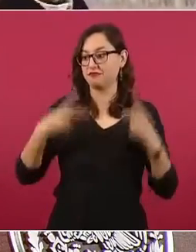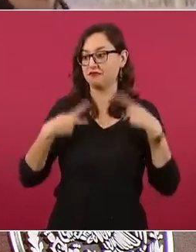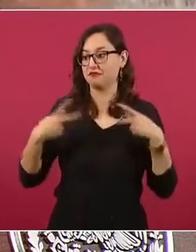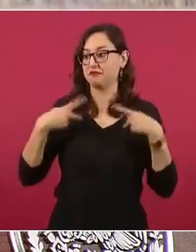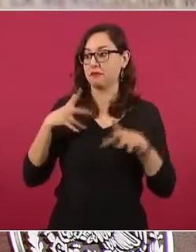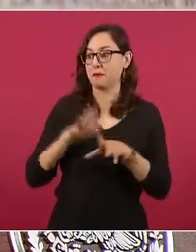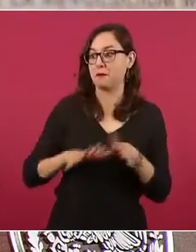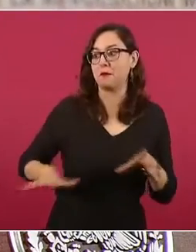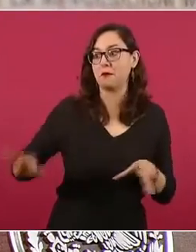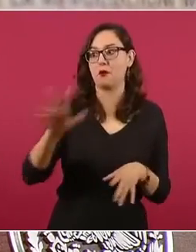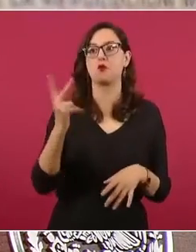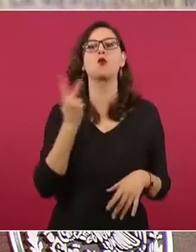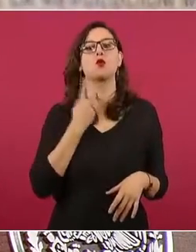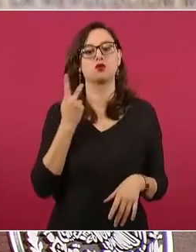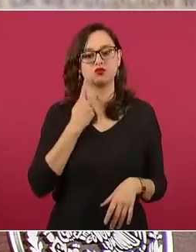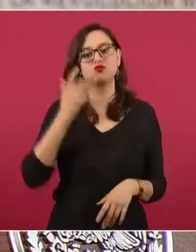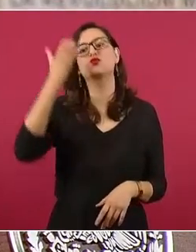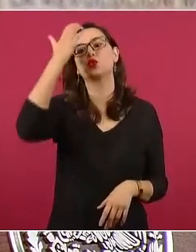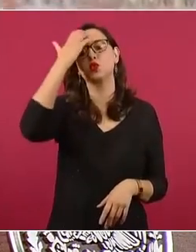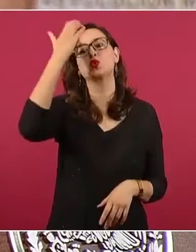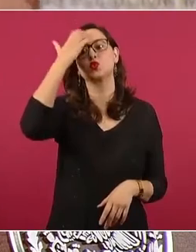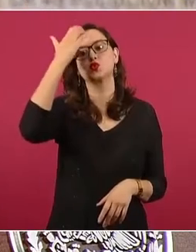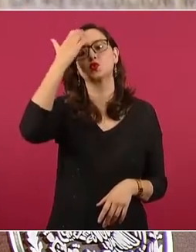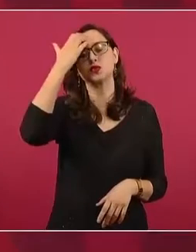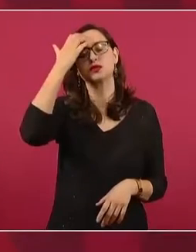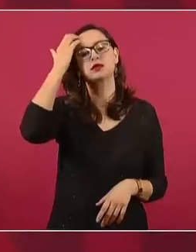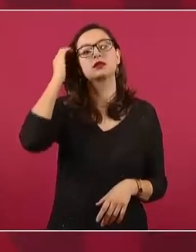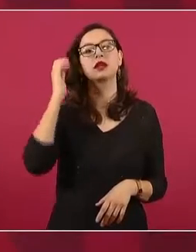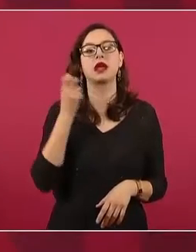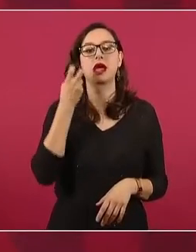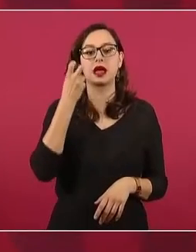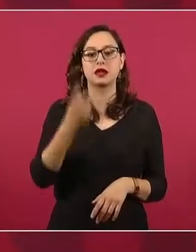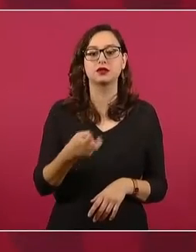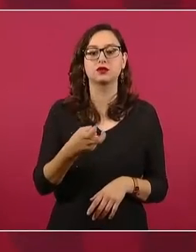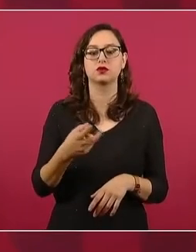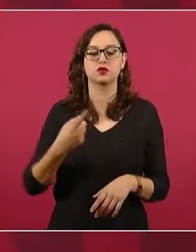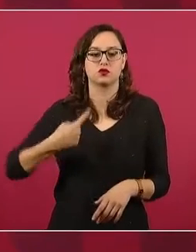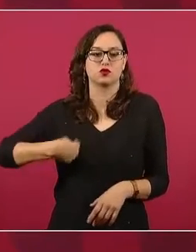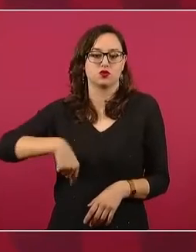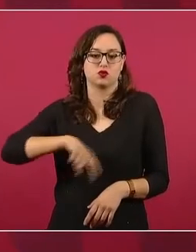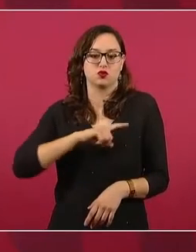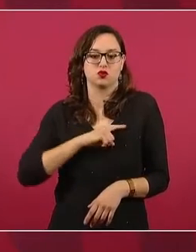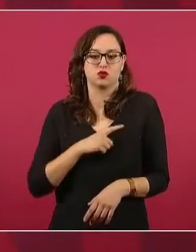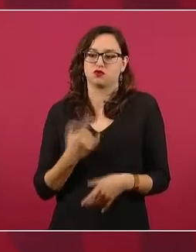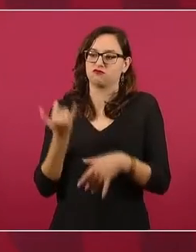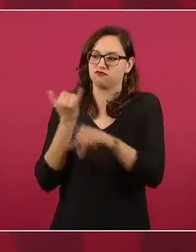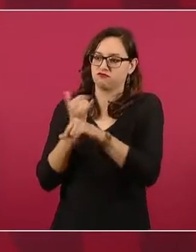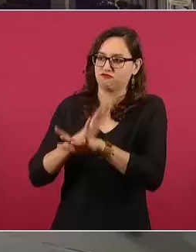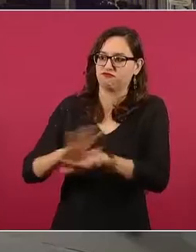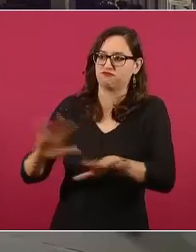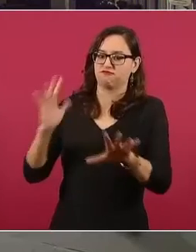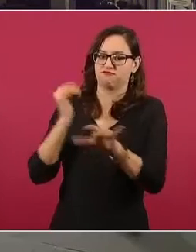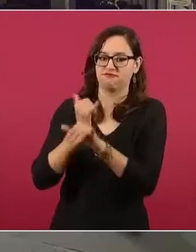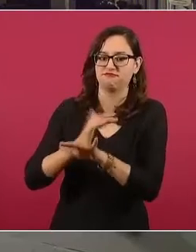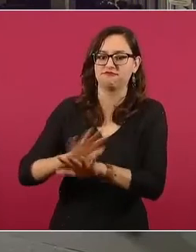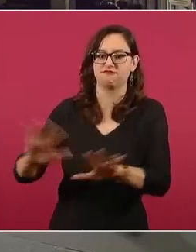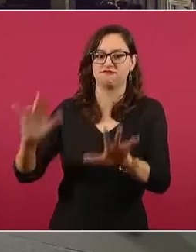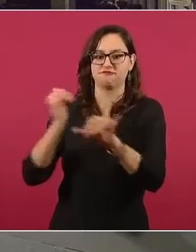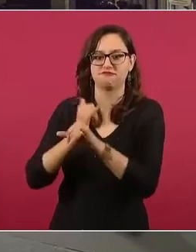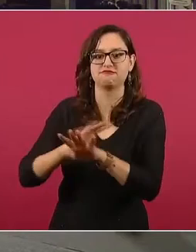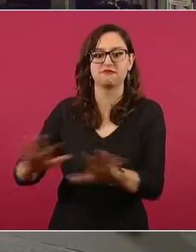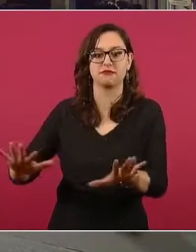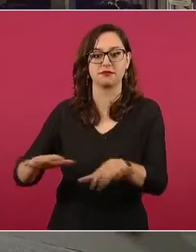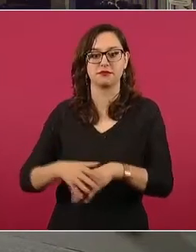gran aporte de nuestro movimiento, esto que estamos haciendo